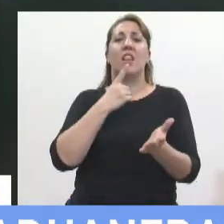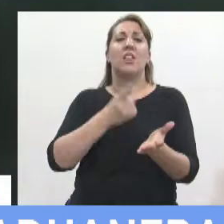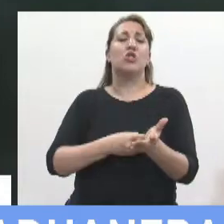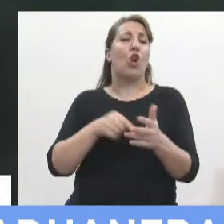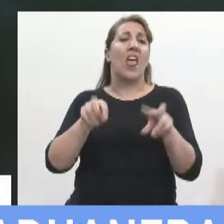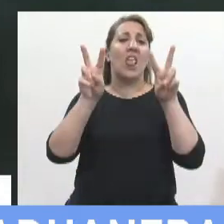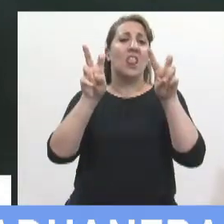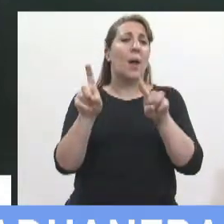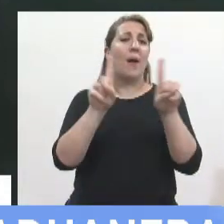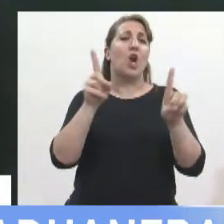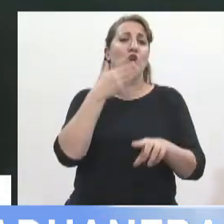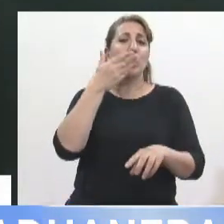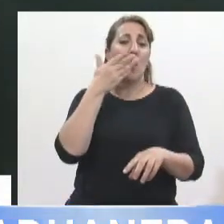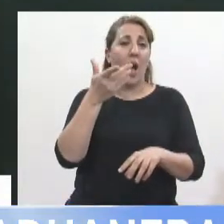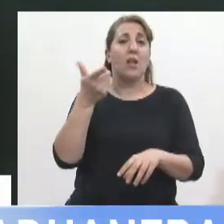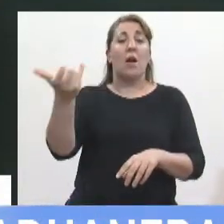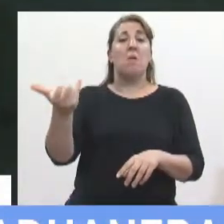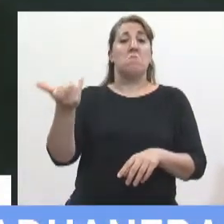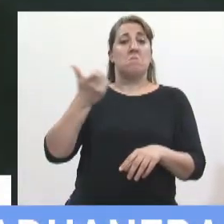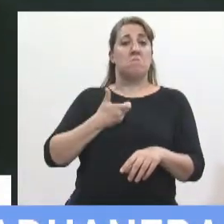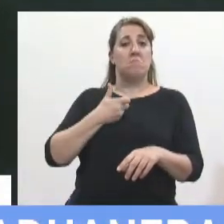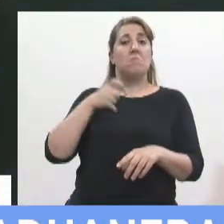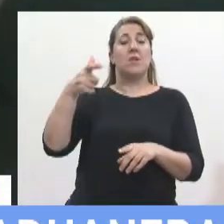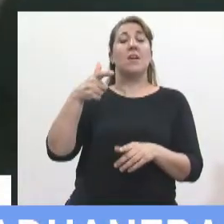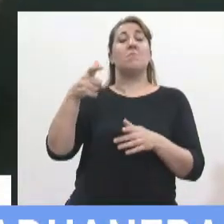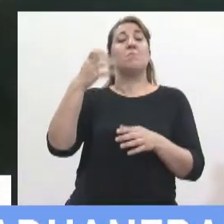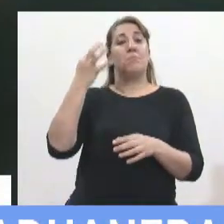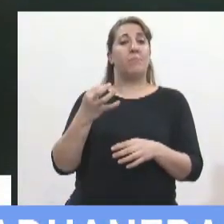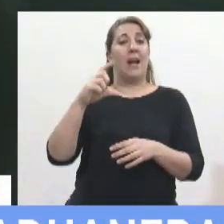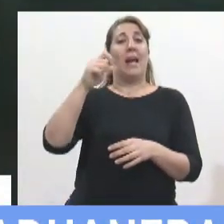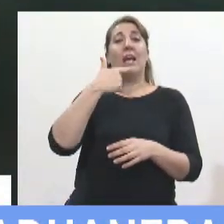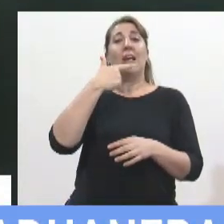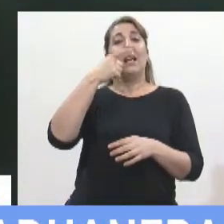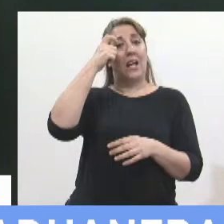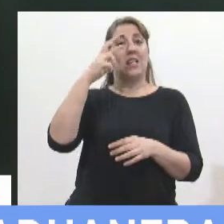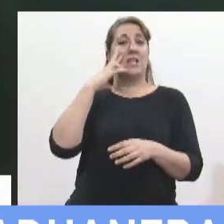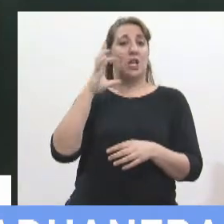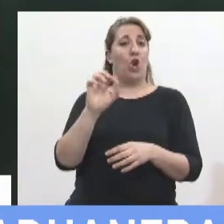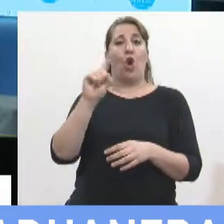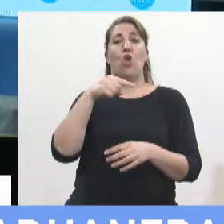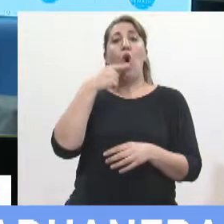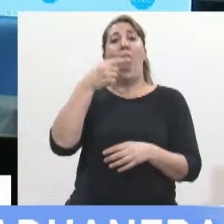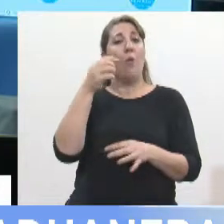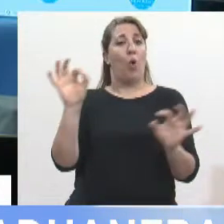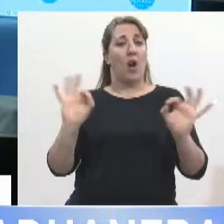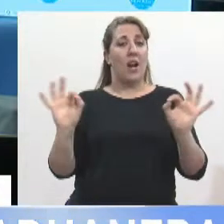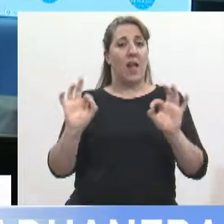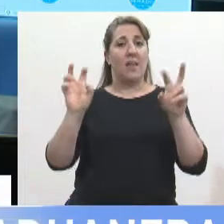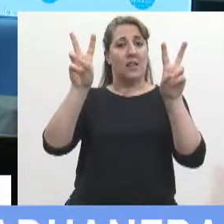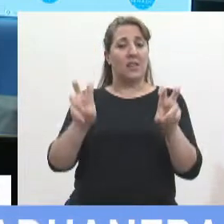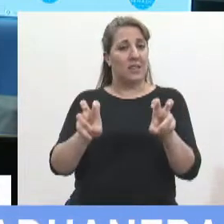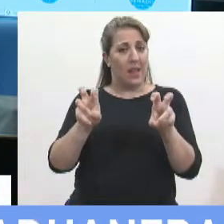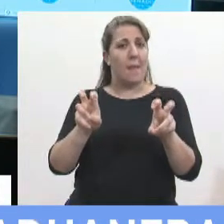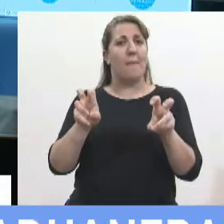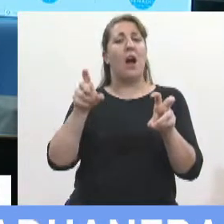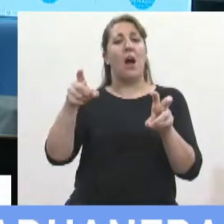en ese sentido el señor miembro informante mi amigo el señor Caserio no habló del tema que acaba de tratar el señor Parrilli que es el que ha ocupado